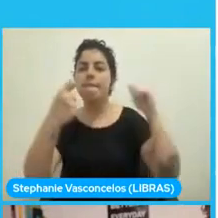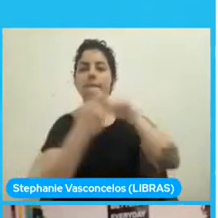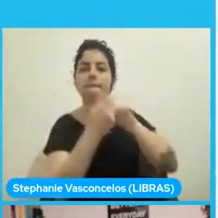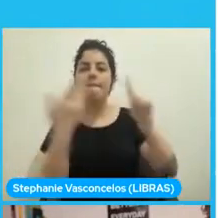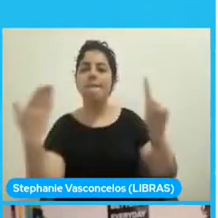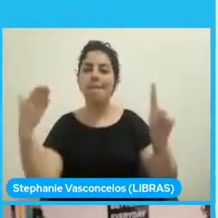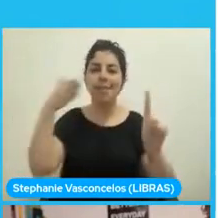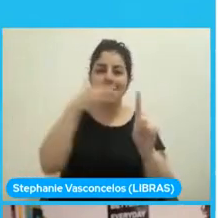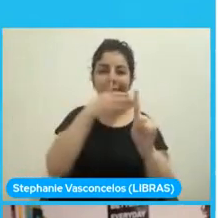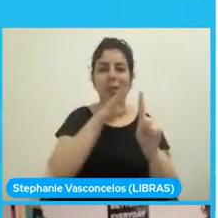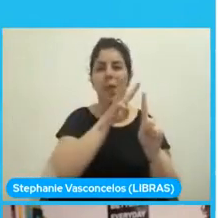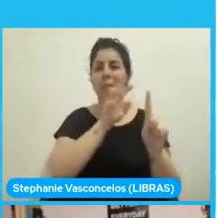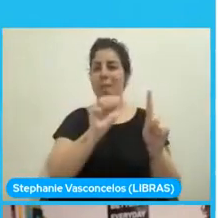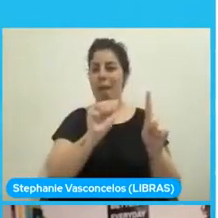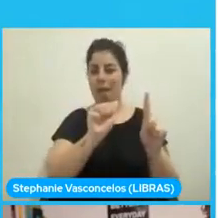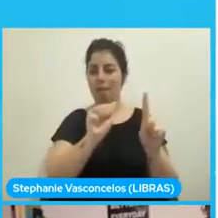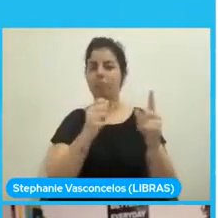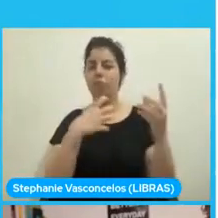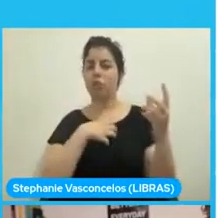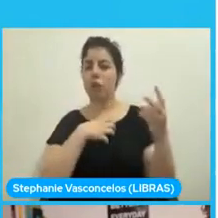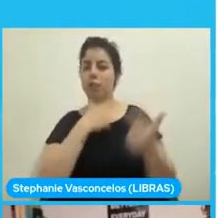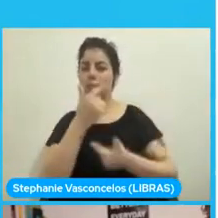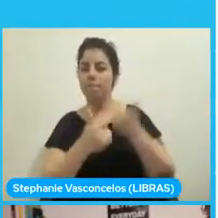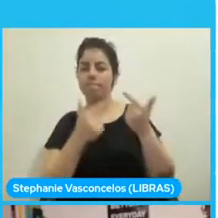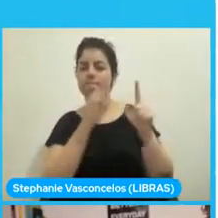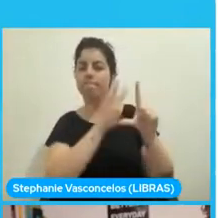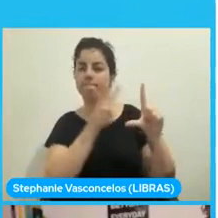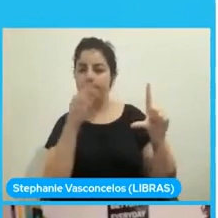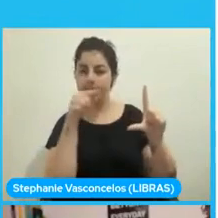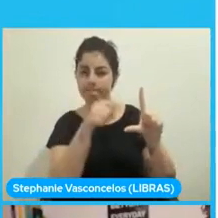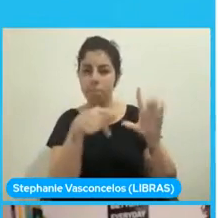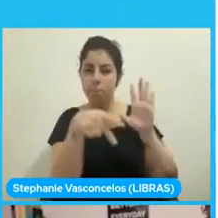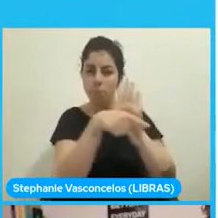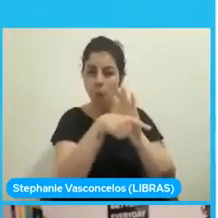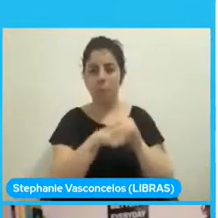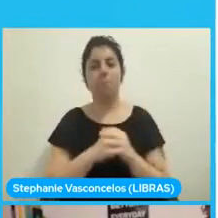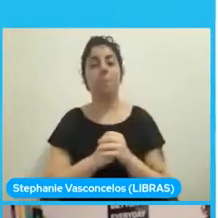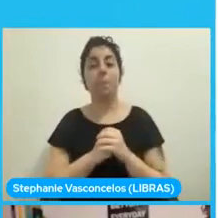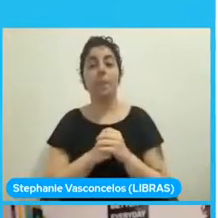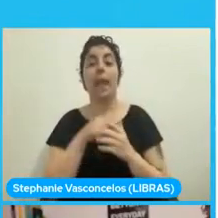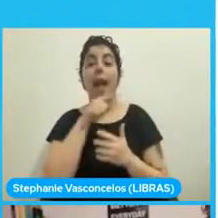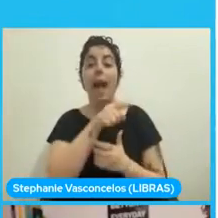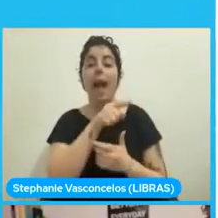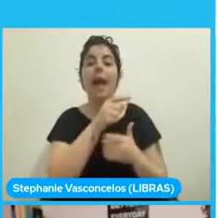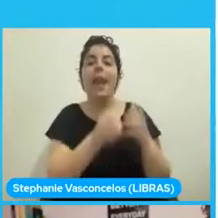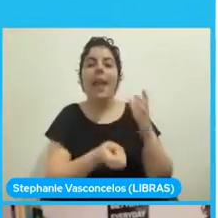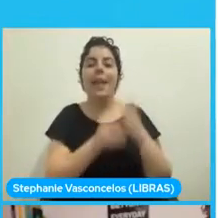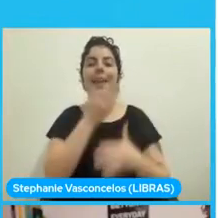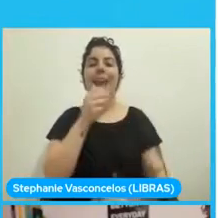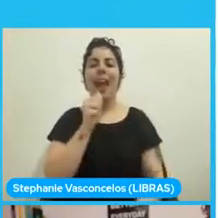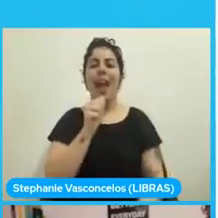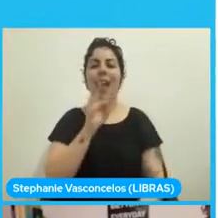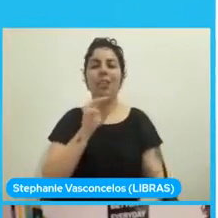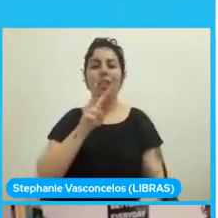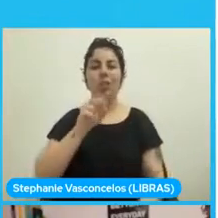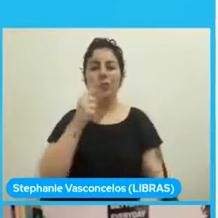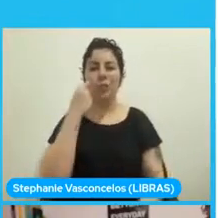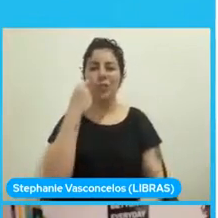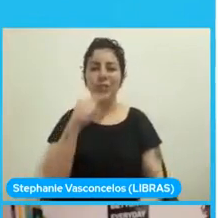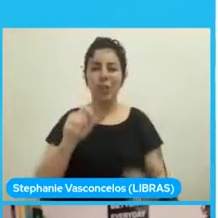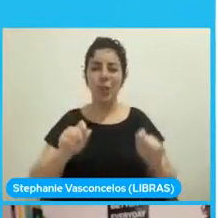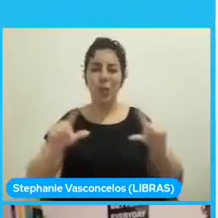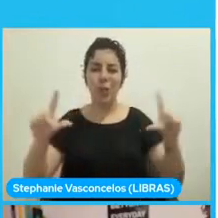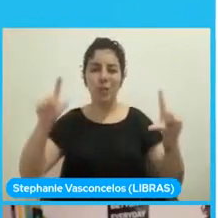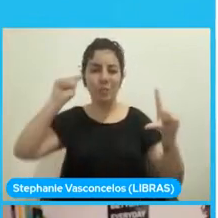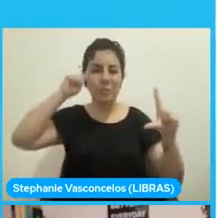WebAssembly. Y esa compilación de WebAssembly que genera el archivo que vimos cuando estábamos en WebAssembly